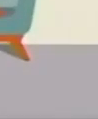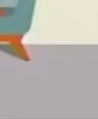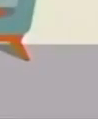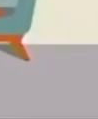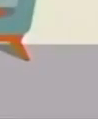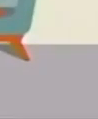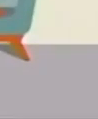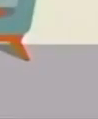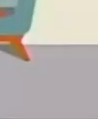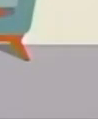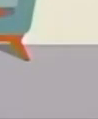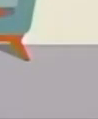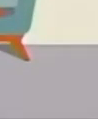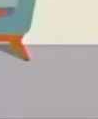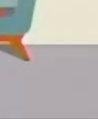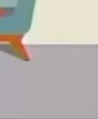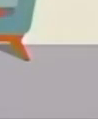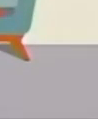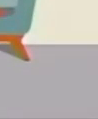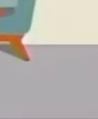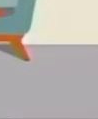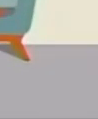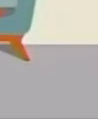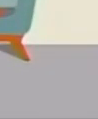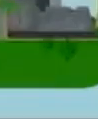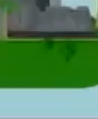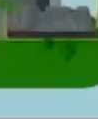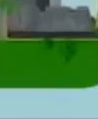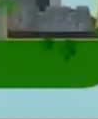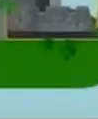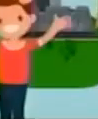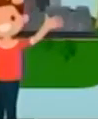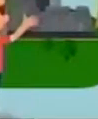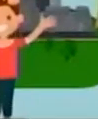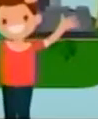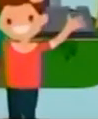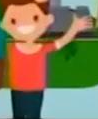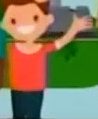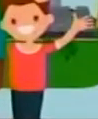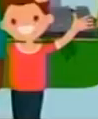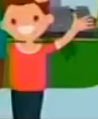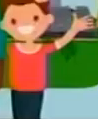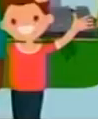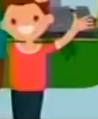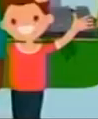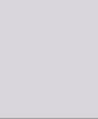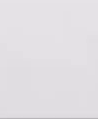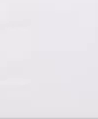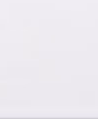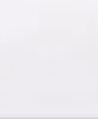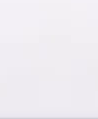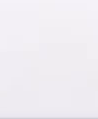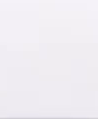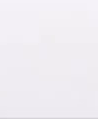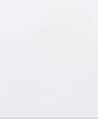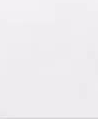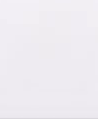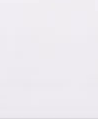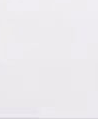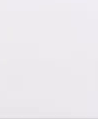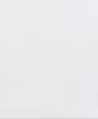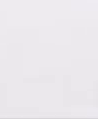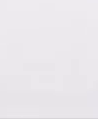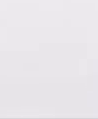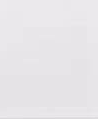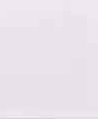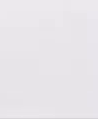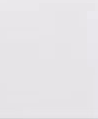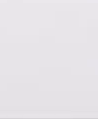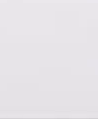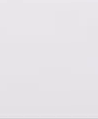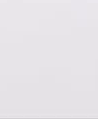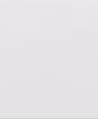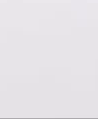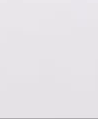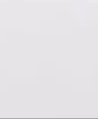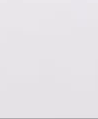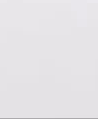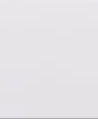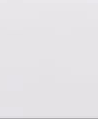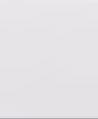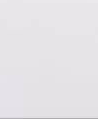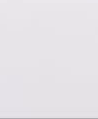colabora con el buen ambiente familiar, porque el futuro será mejor. Ministerio de Educación. Gobierno de Guatemala.